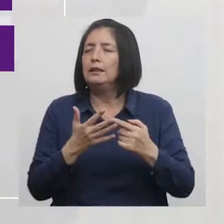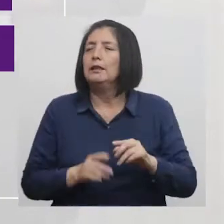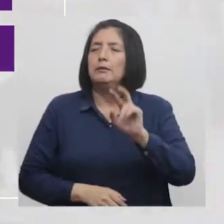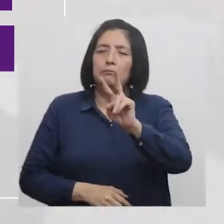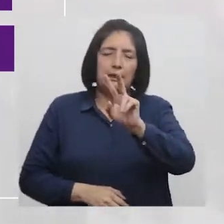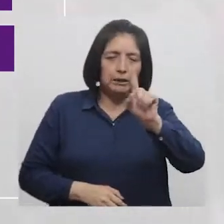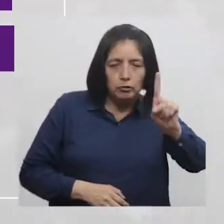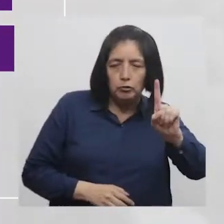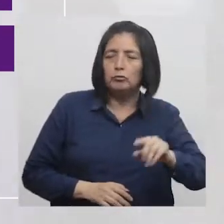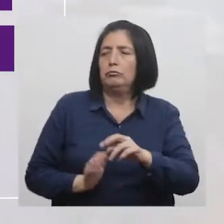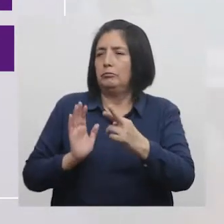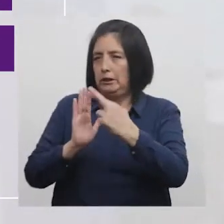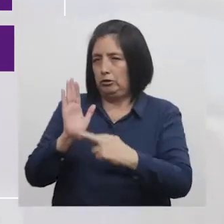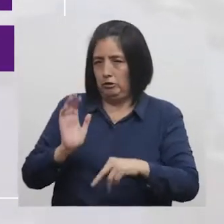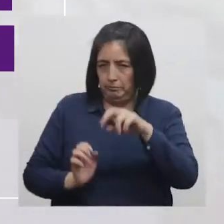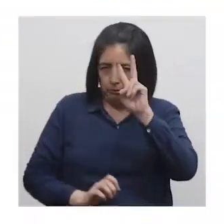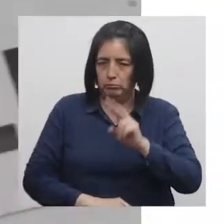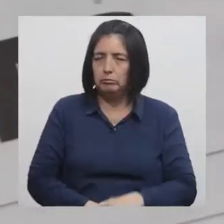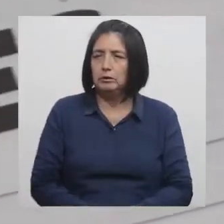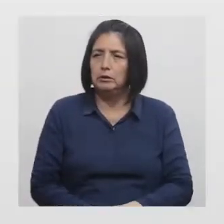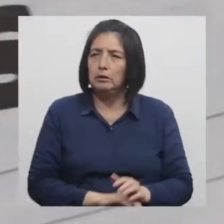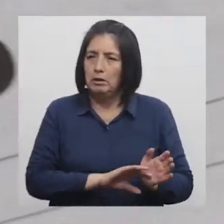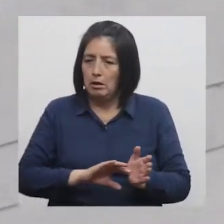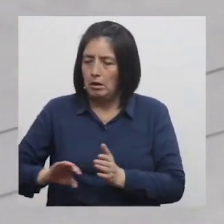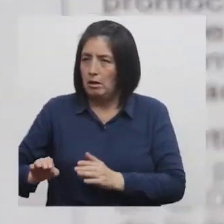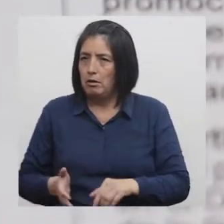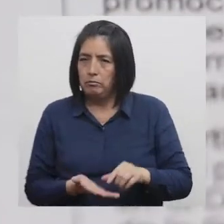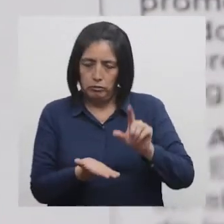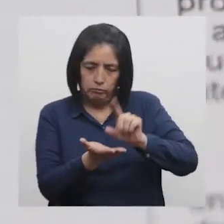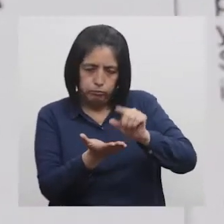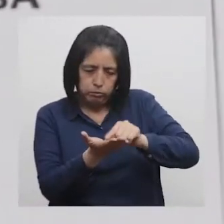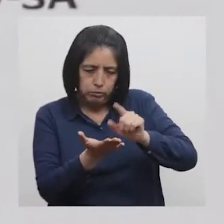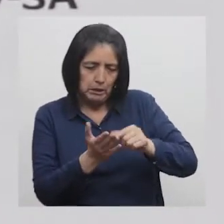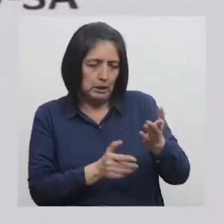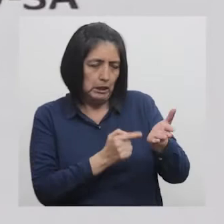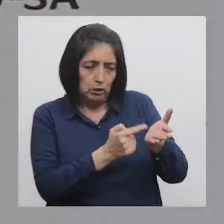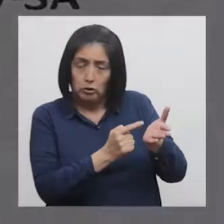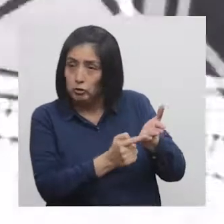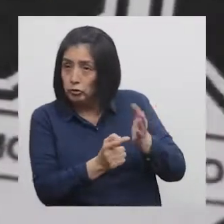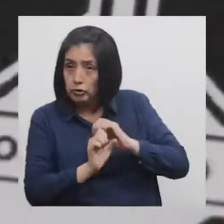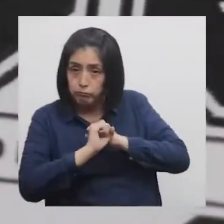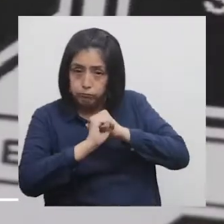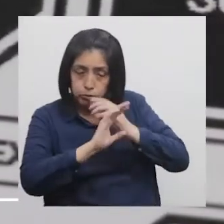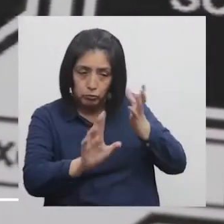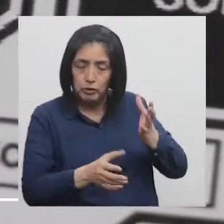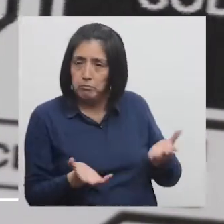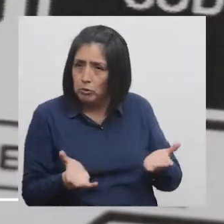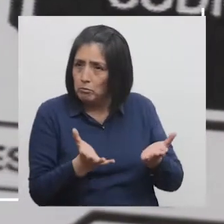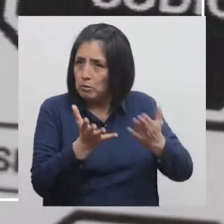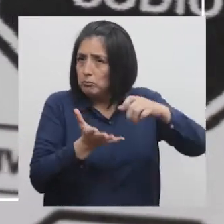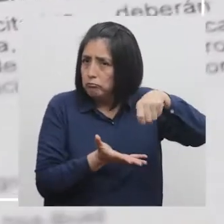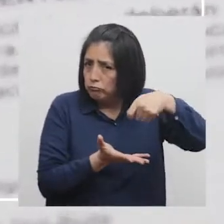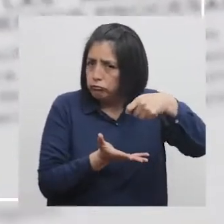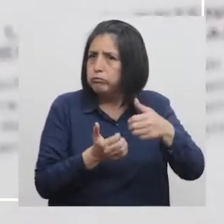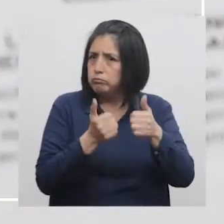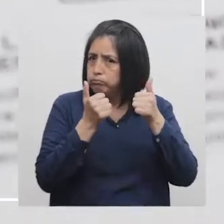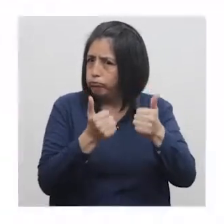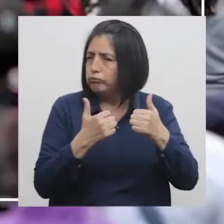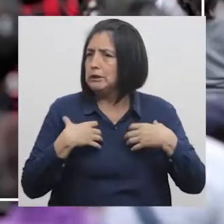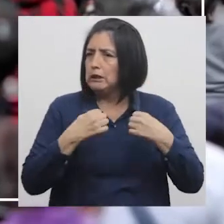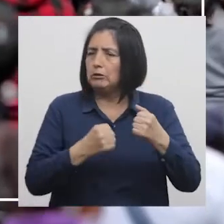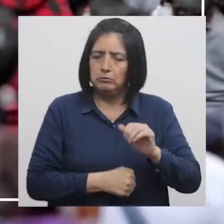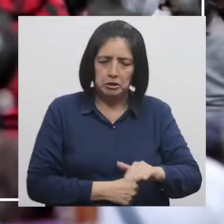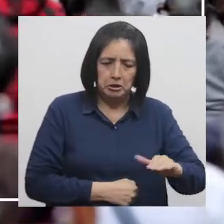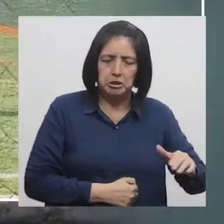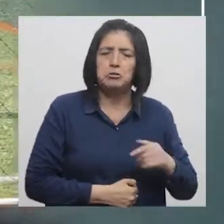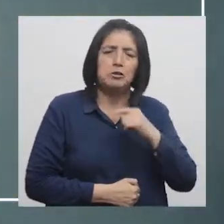regiones del país La publicación del Manual de Advertencias Publicitarias Que ayudará a promover una alimentación saludable